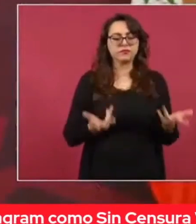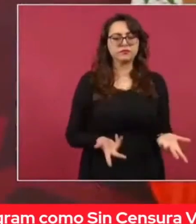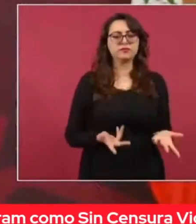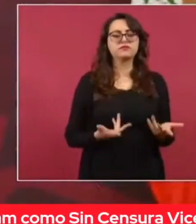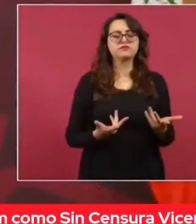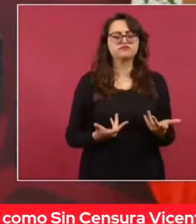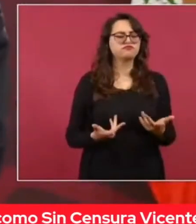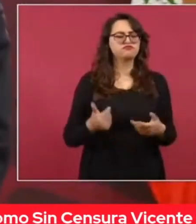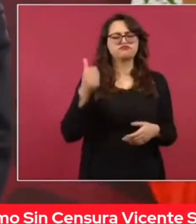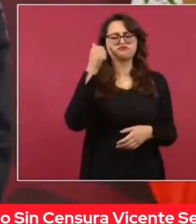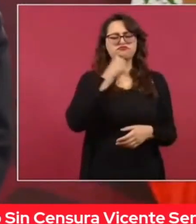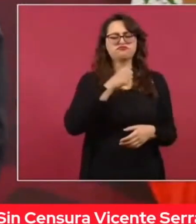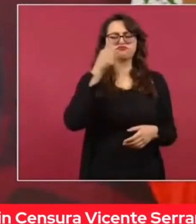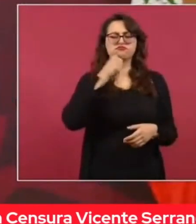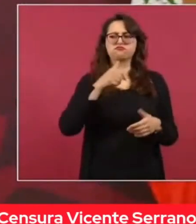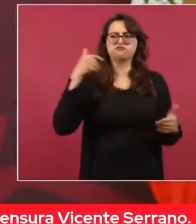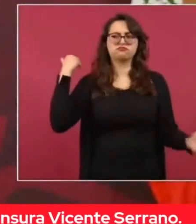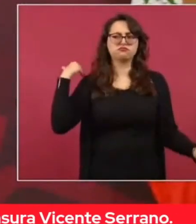ahora están